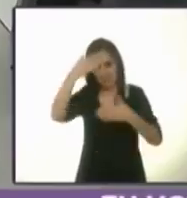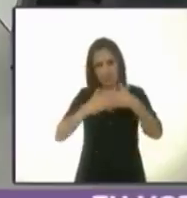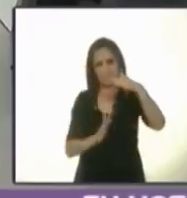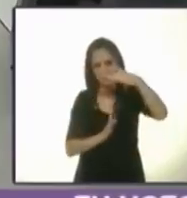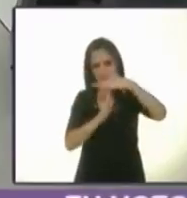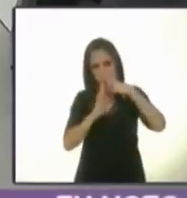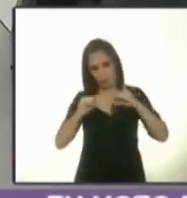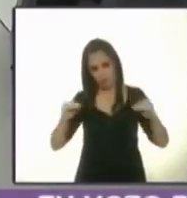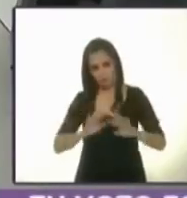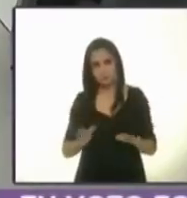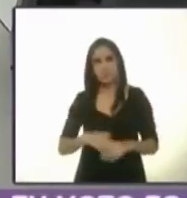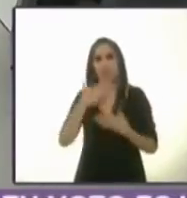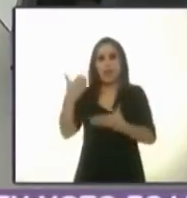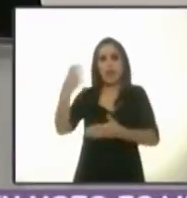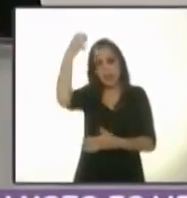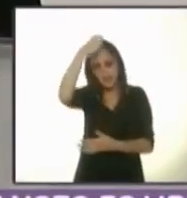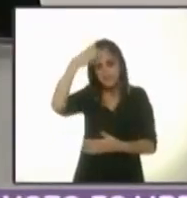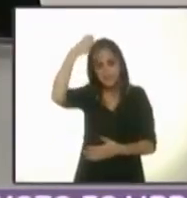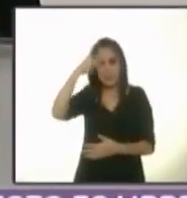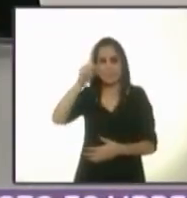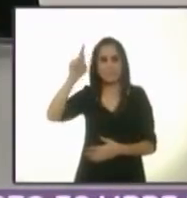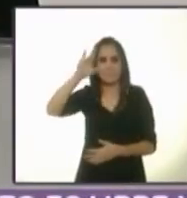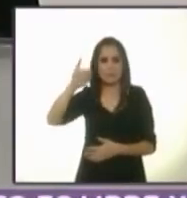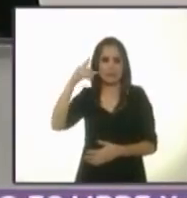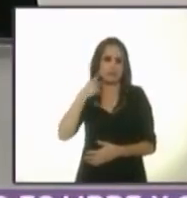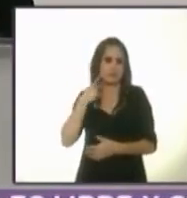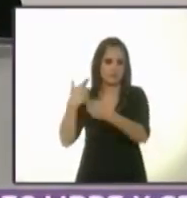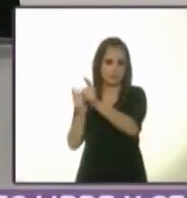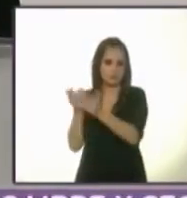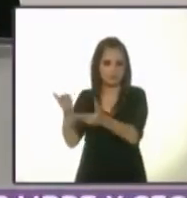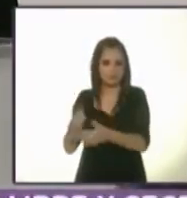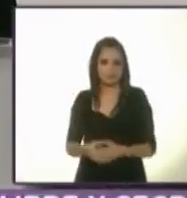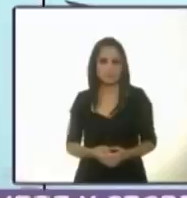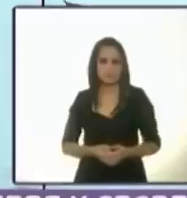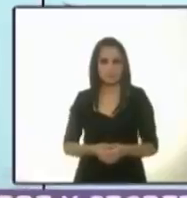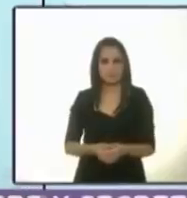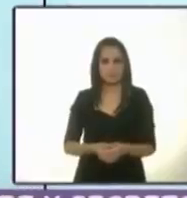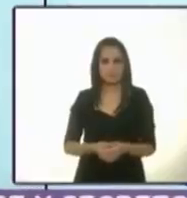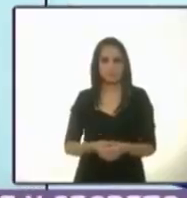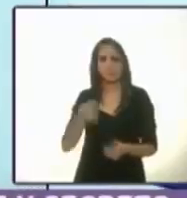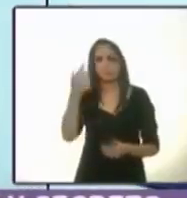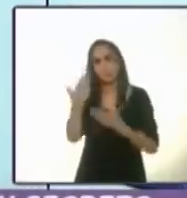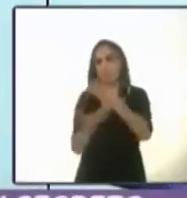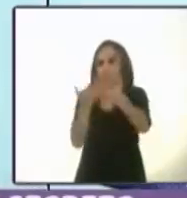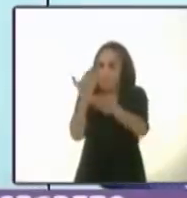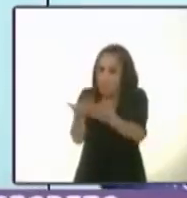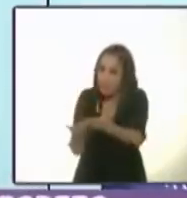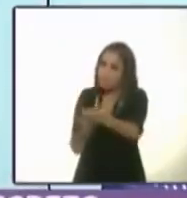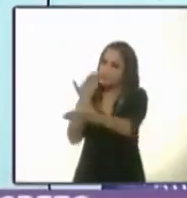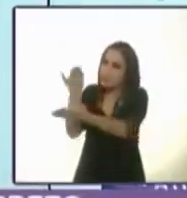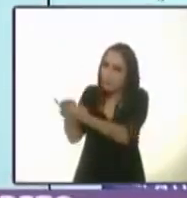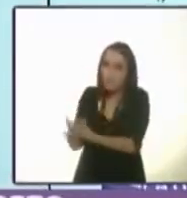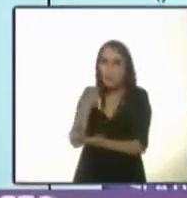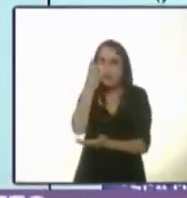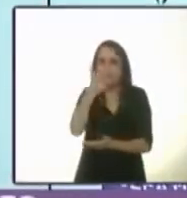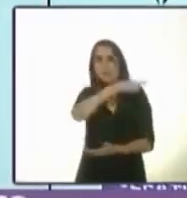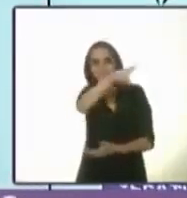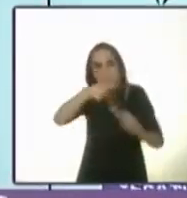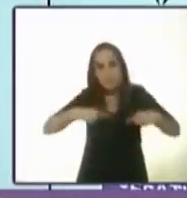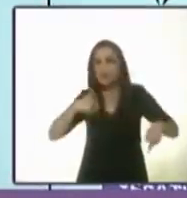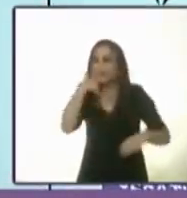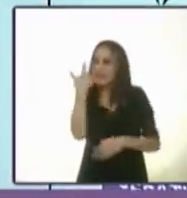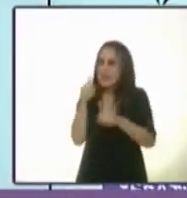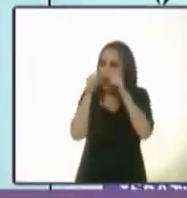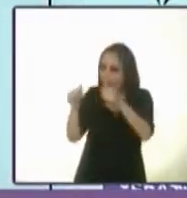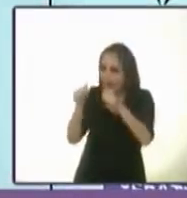tiene el uso de la voz Miquel Arreola del Partido Revolucionario Institucional. Adelante. Propuestas, compañeros, propuestas. Es lo que quiere oír la gente.